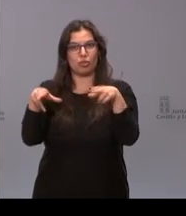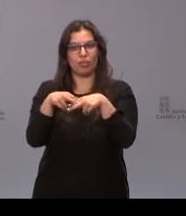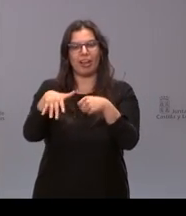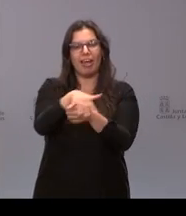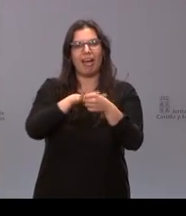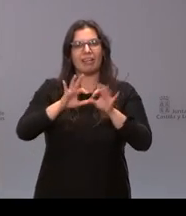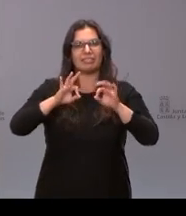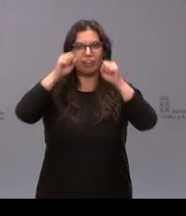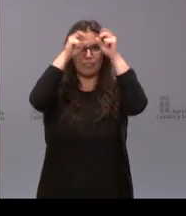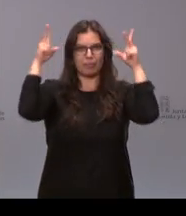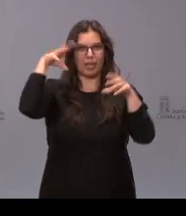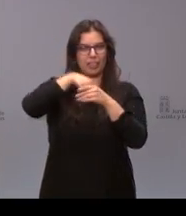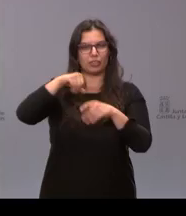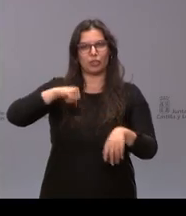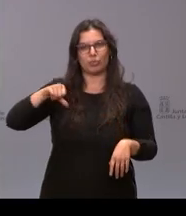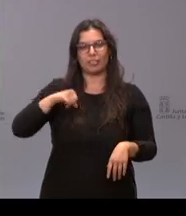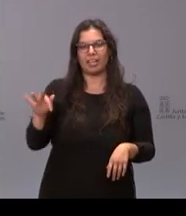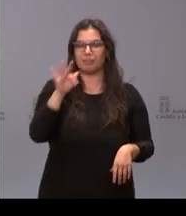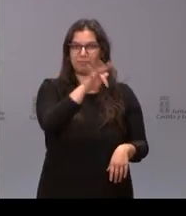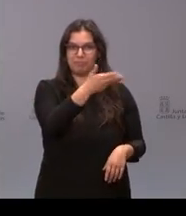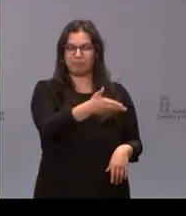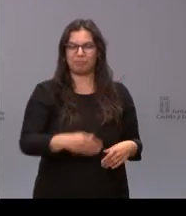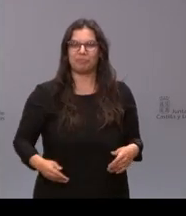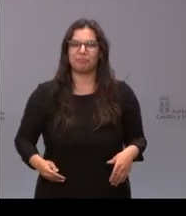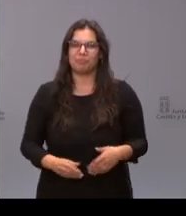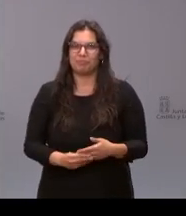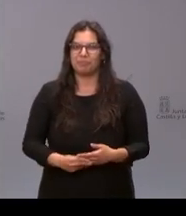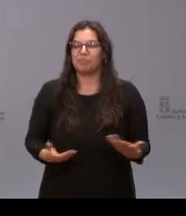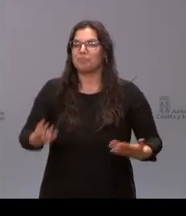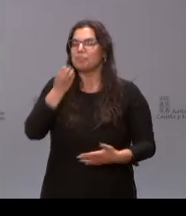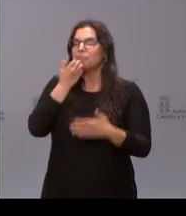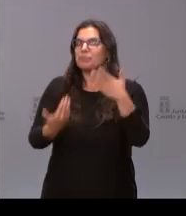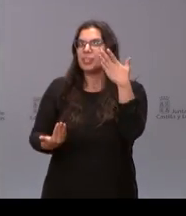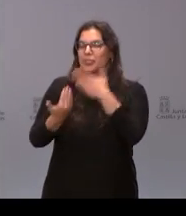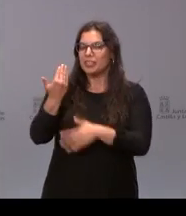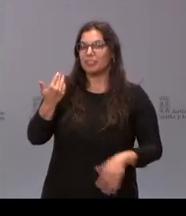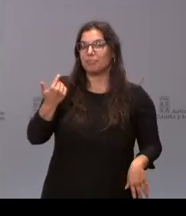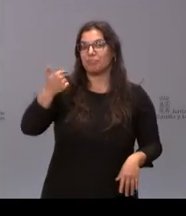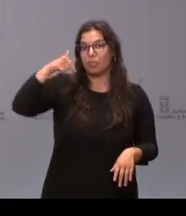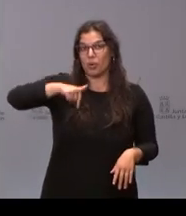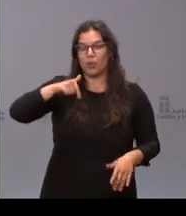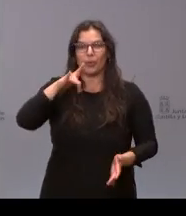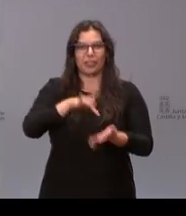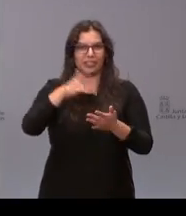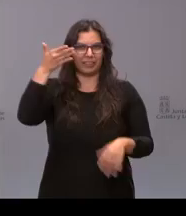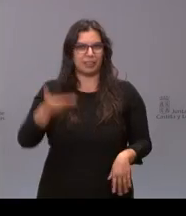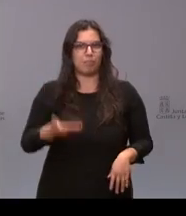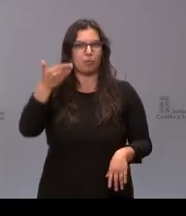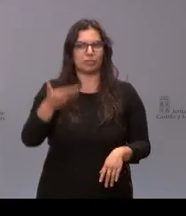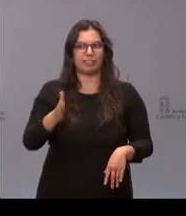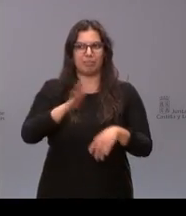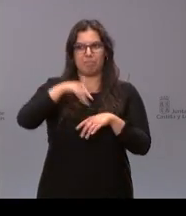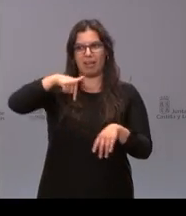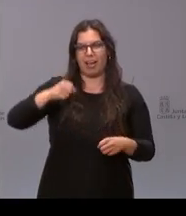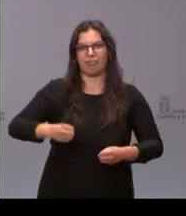enfermería de este hospital María Carmen, tienes la palabra Buenos días hoy es un día muy importante para este hospital